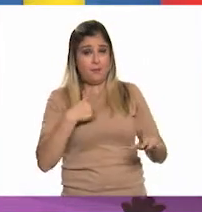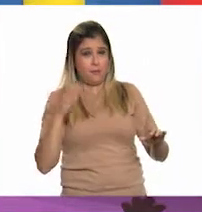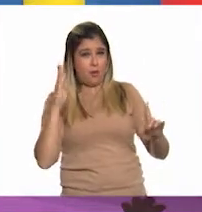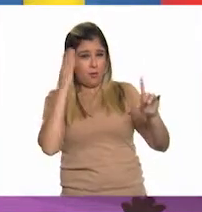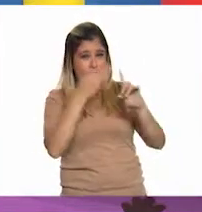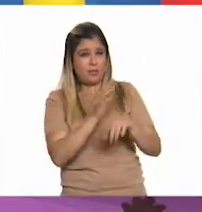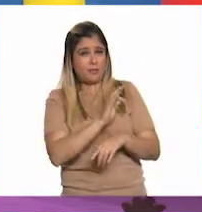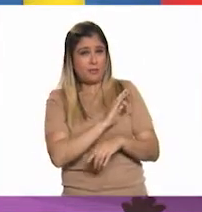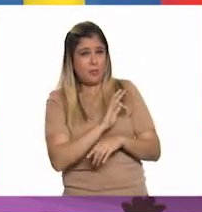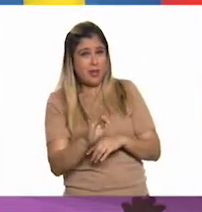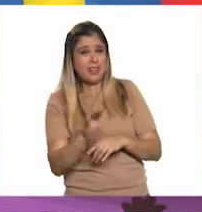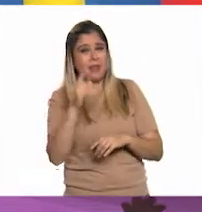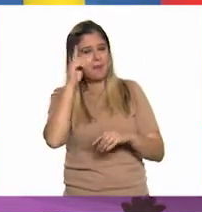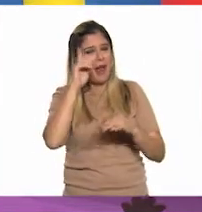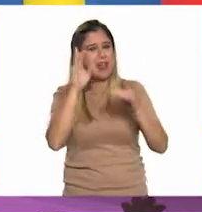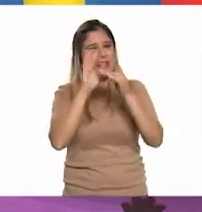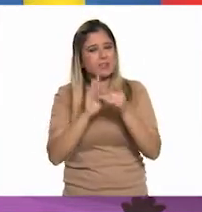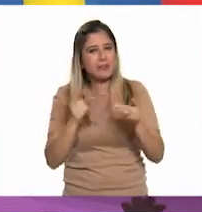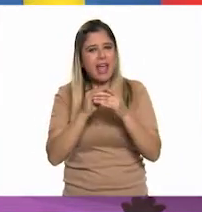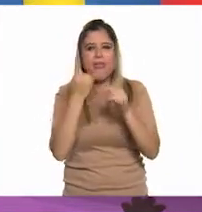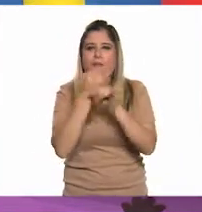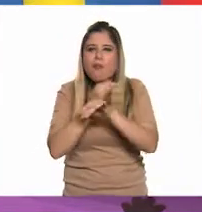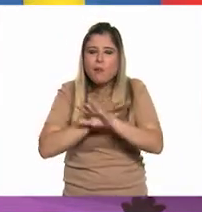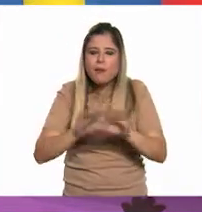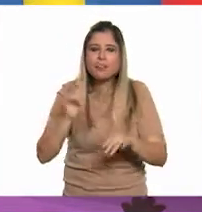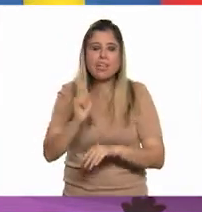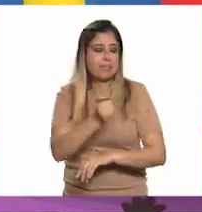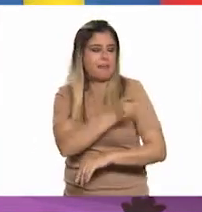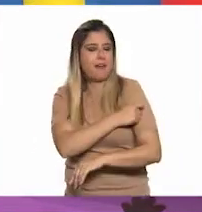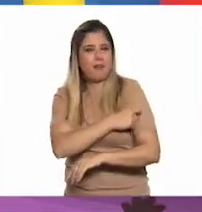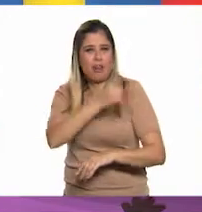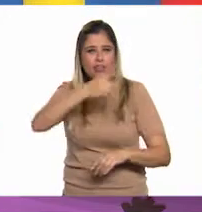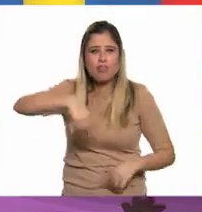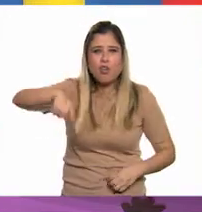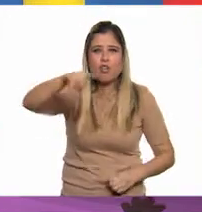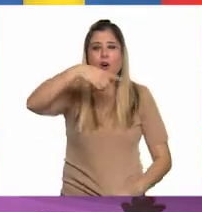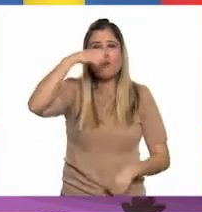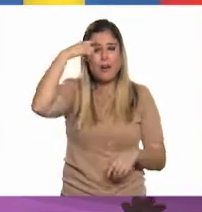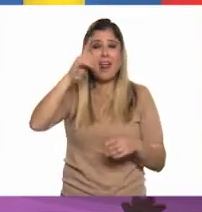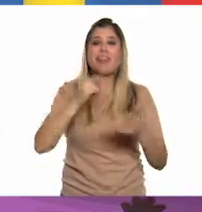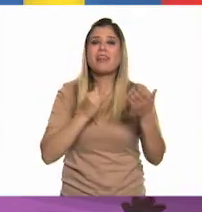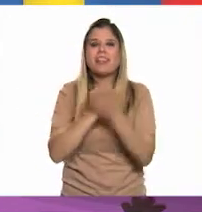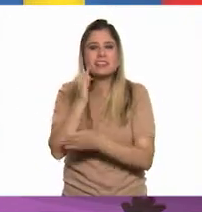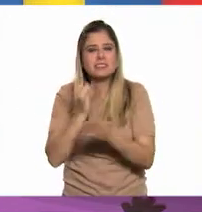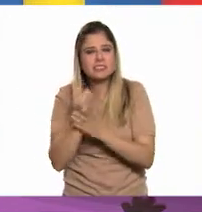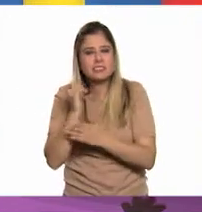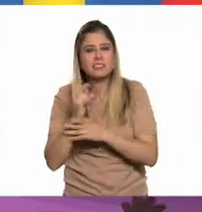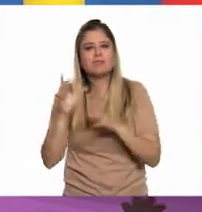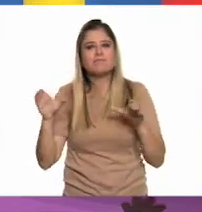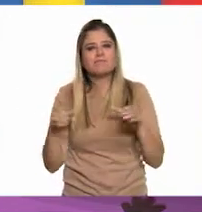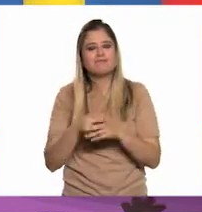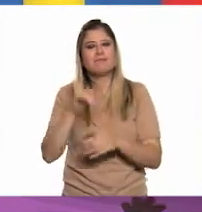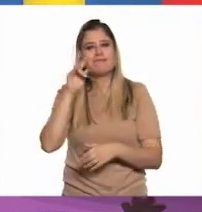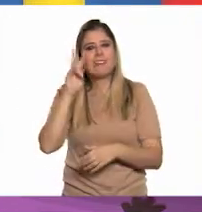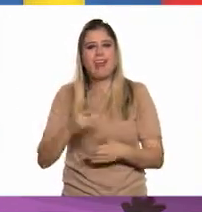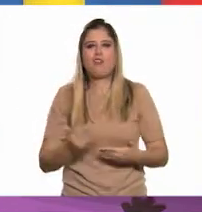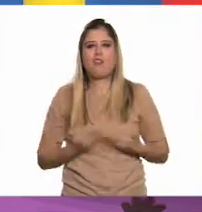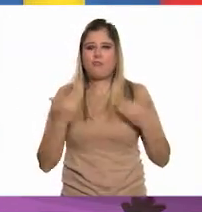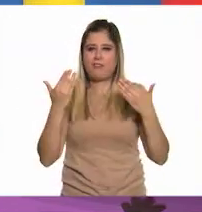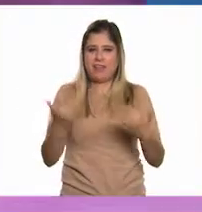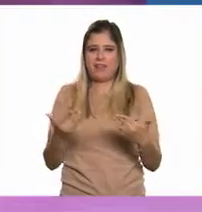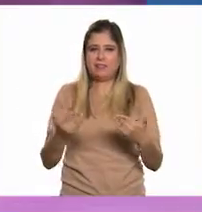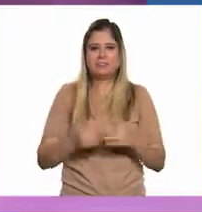podría ser que cuenten con información general sobre las vacunas para que tomen decisiones con base en información válida y confiable.